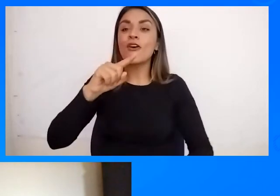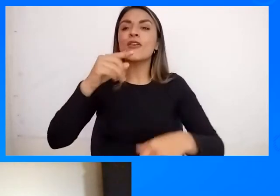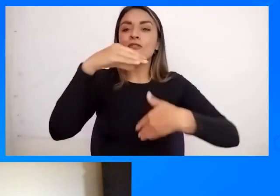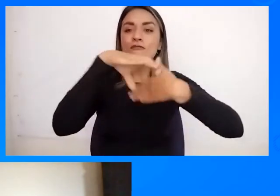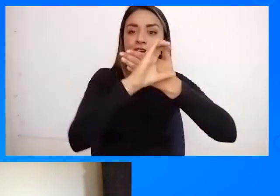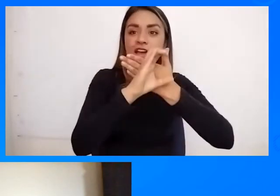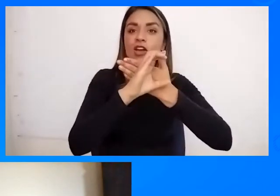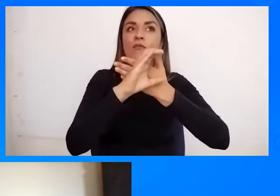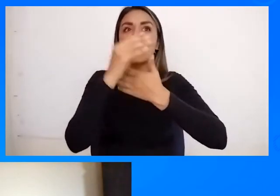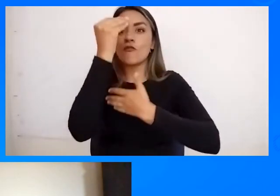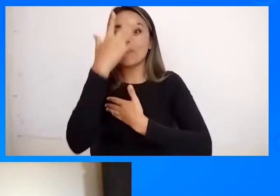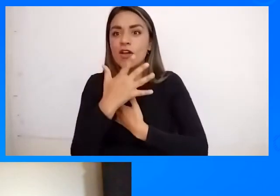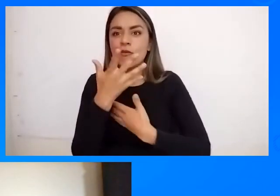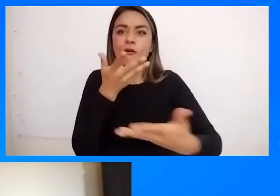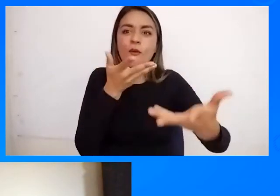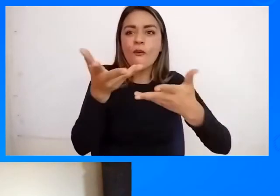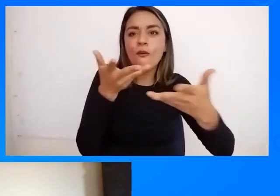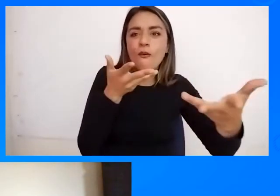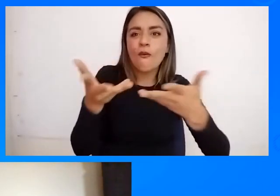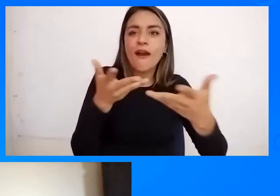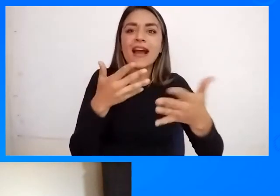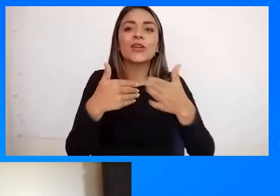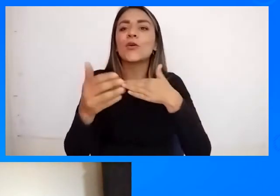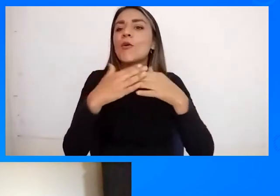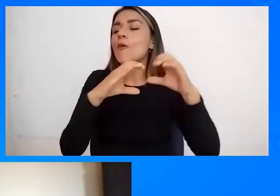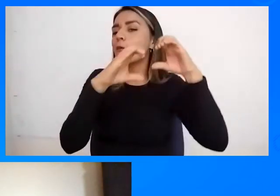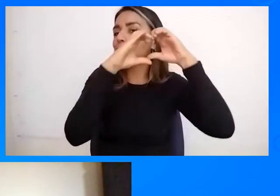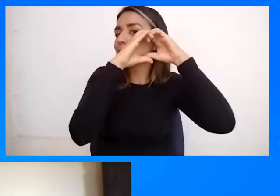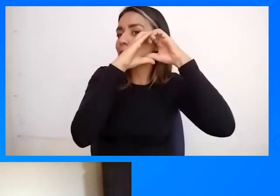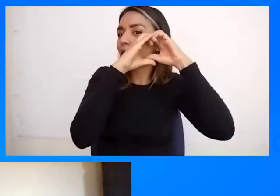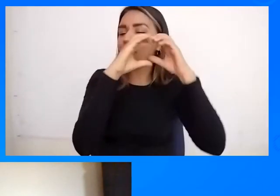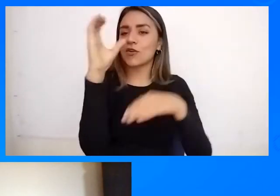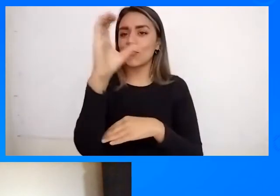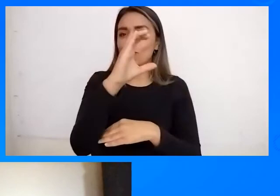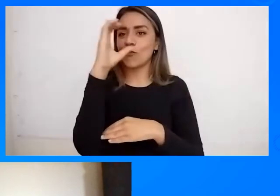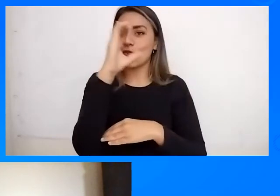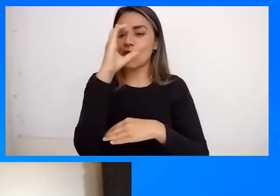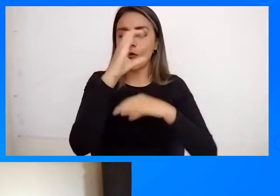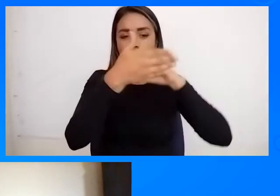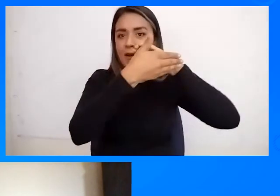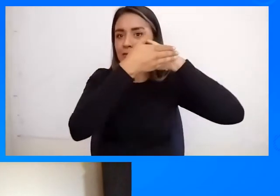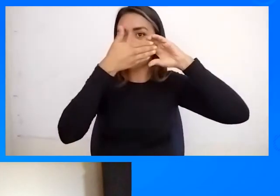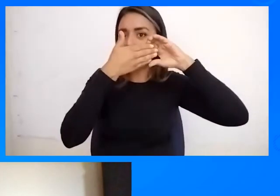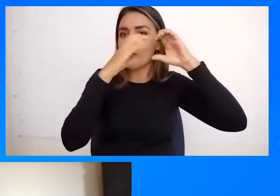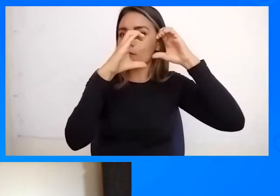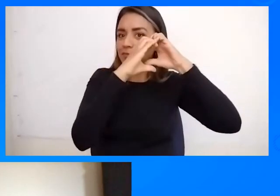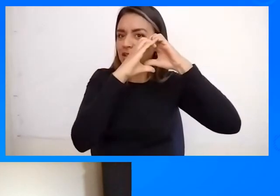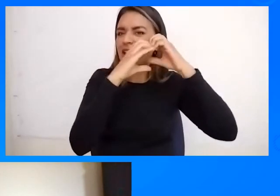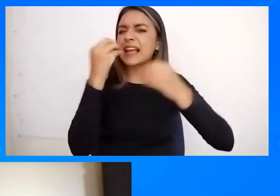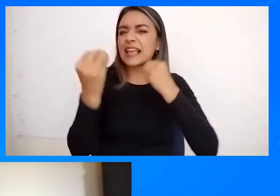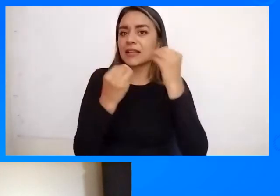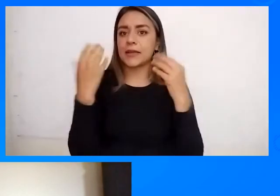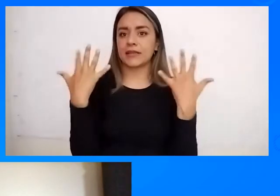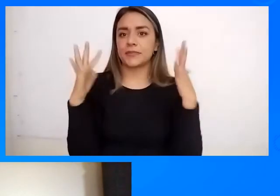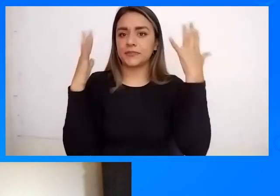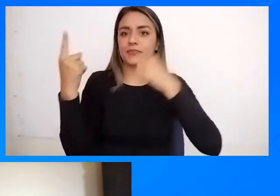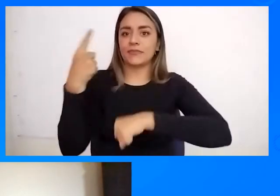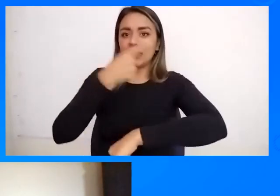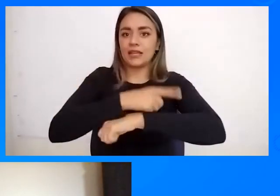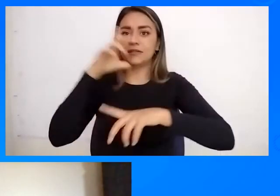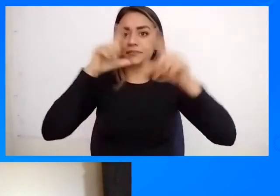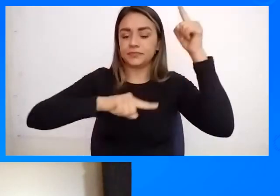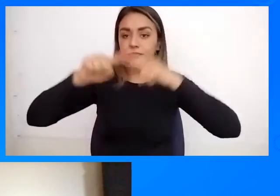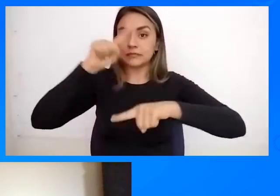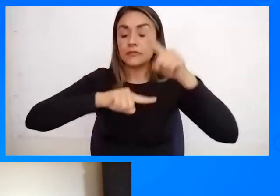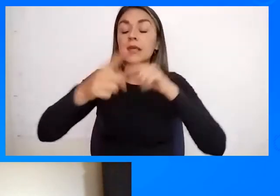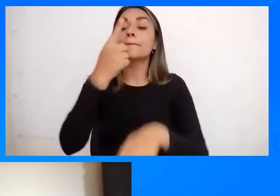Interactuamos Así sea Un corazoncito De Colombia O miramos Qué hacemos Pero bueno Vamos a celebrar El día Del turismo Me van